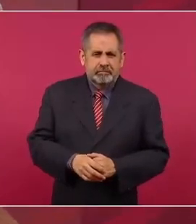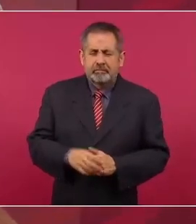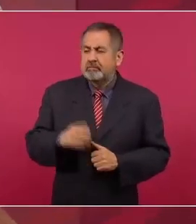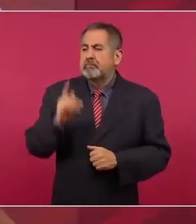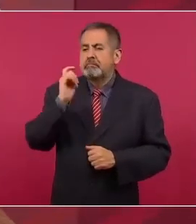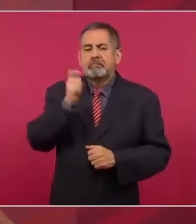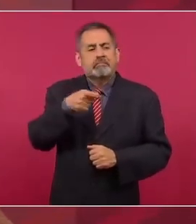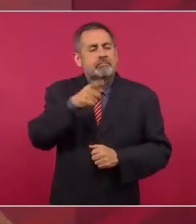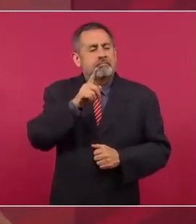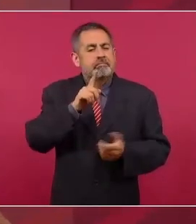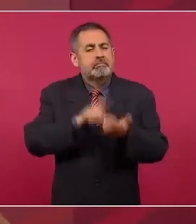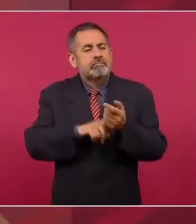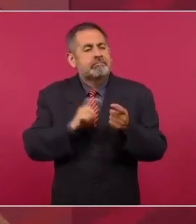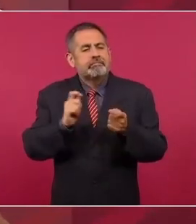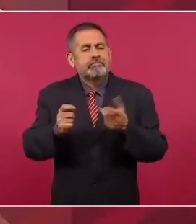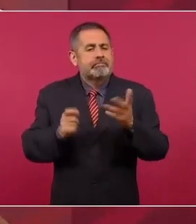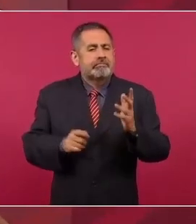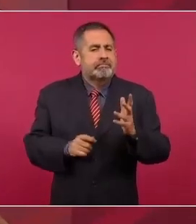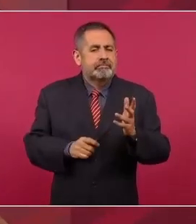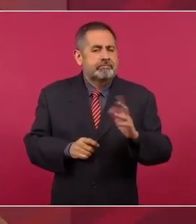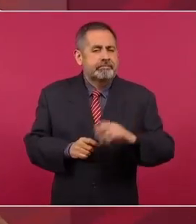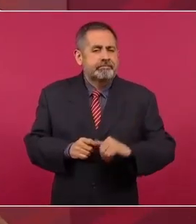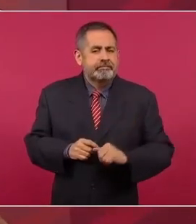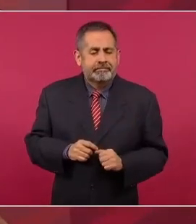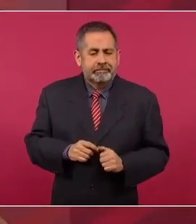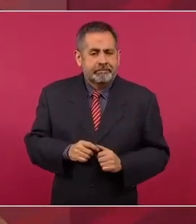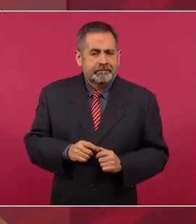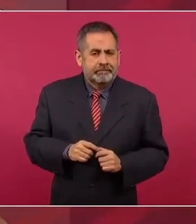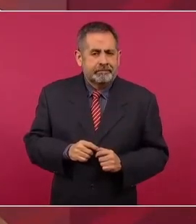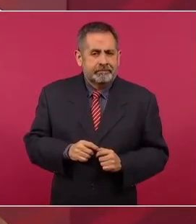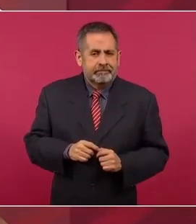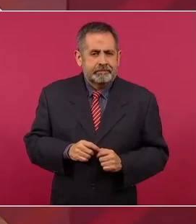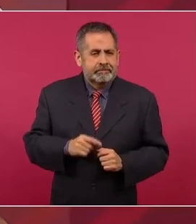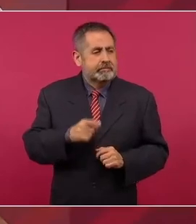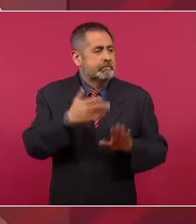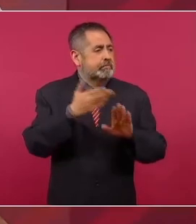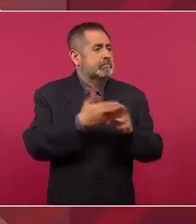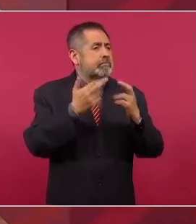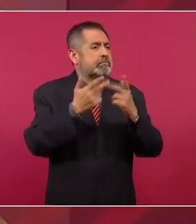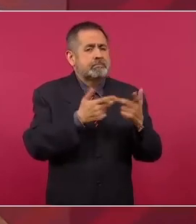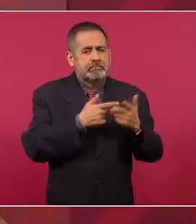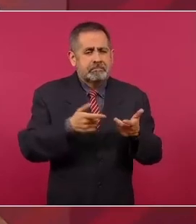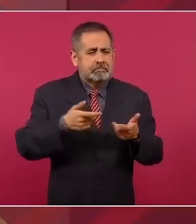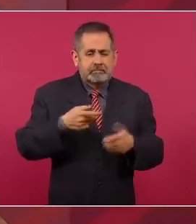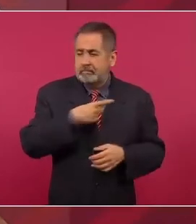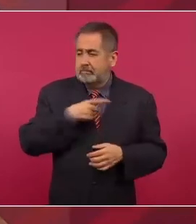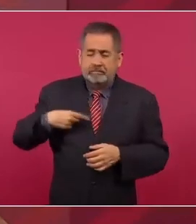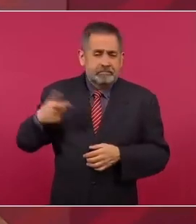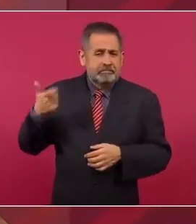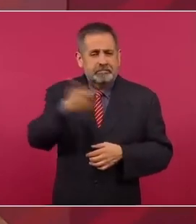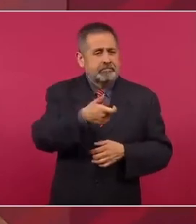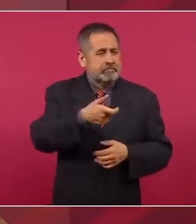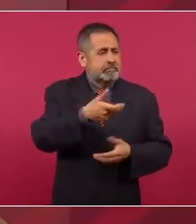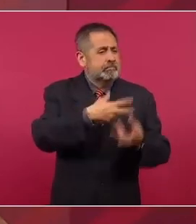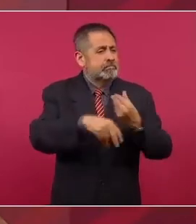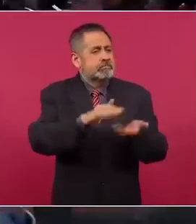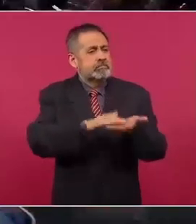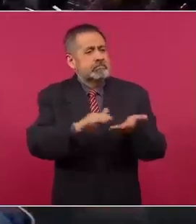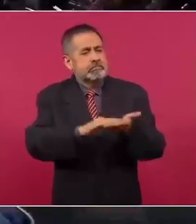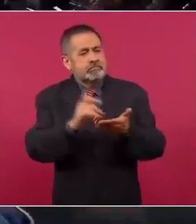supuesta afectación, había que pagar una indemnización